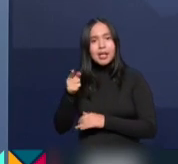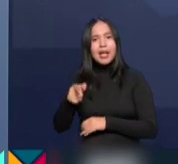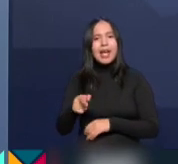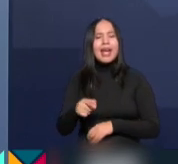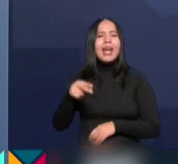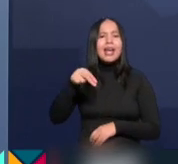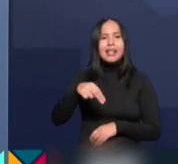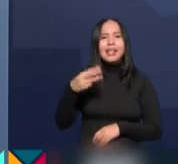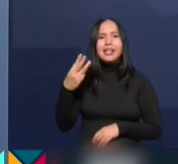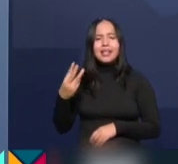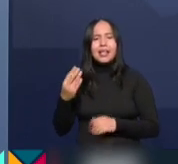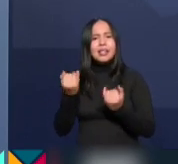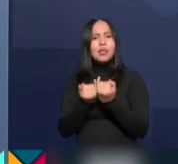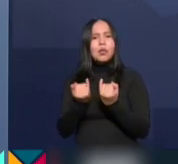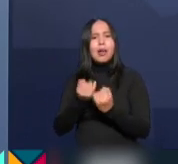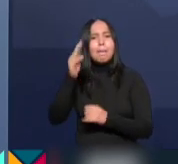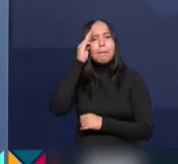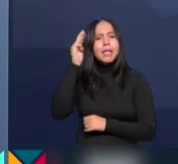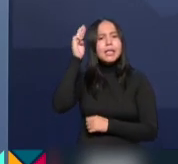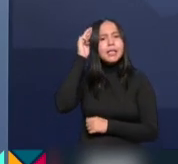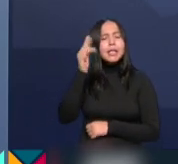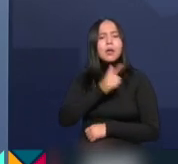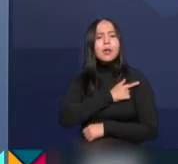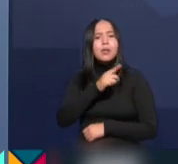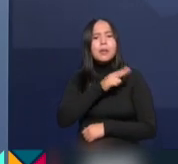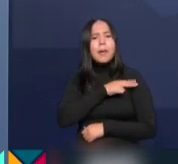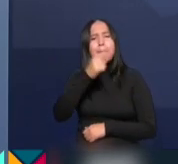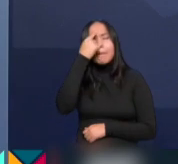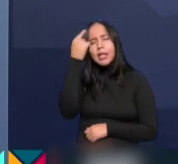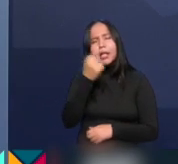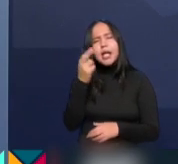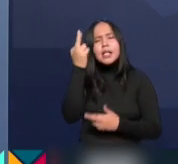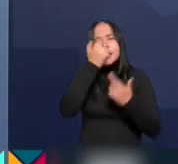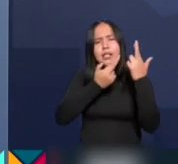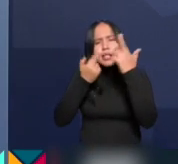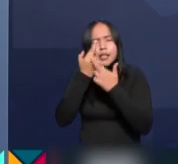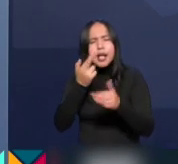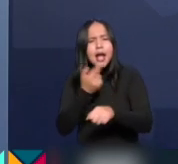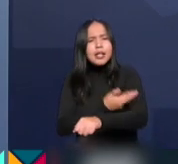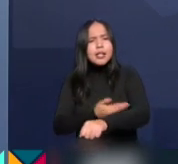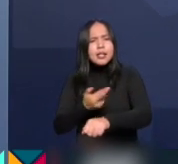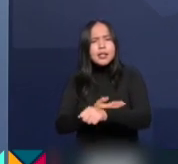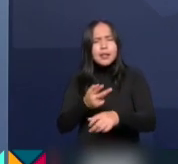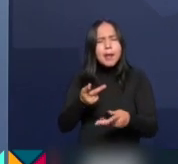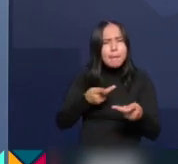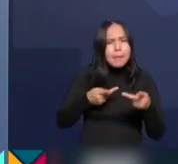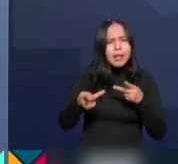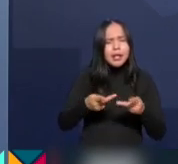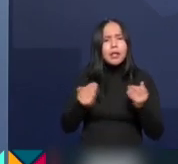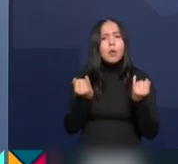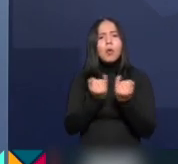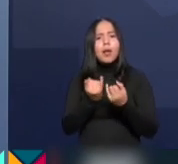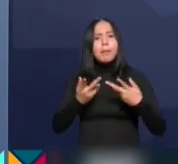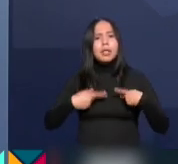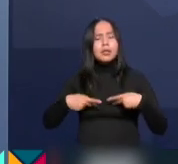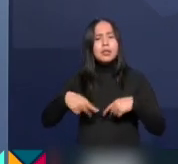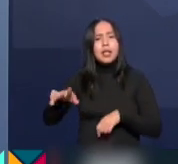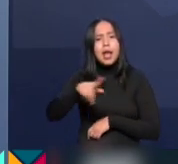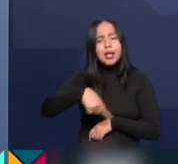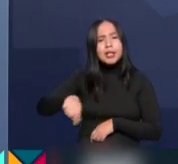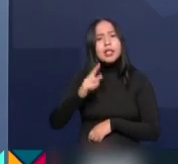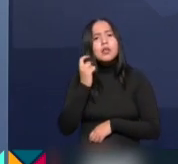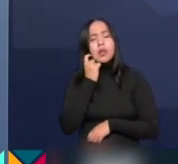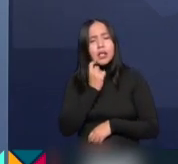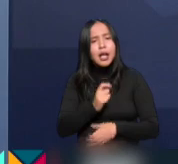-III, Marina y Guardia Nacional para realizar acciones preventivas entre los tres niveles de gobierno, y así auxiliar a los pobladores de Guerrero